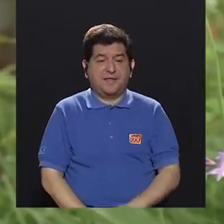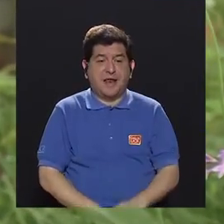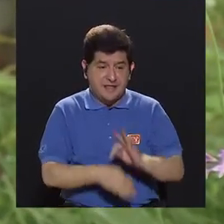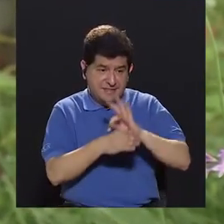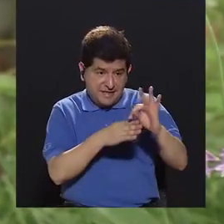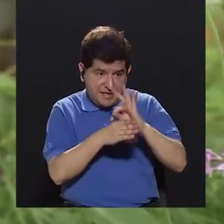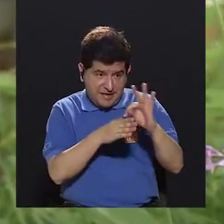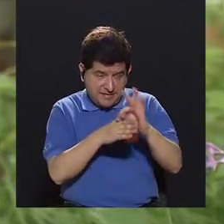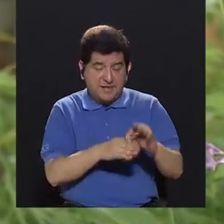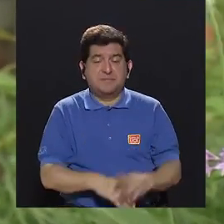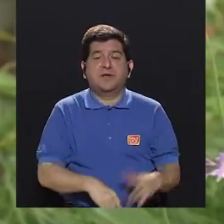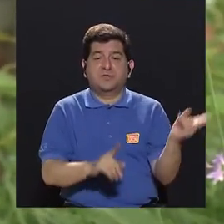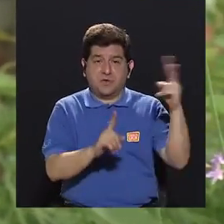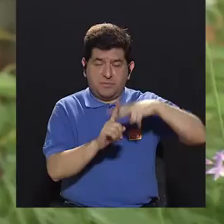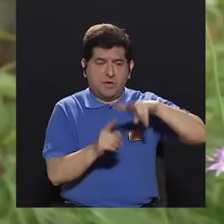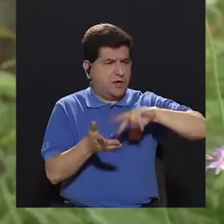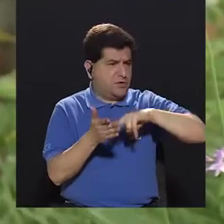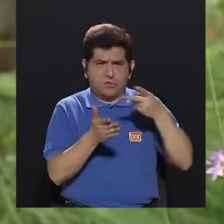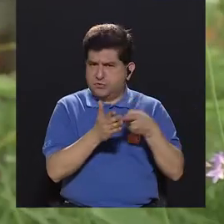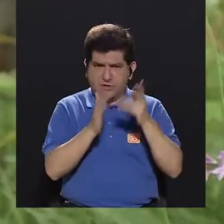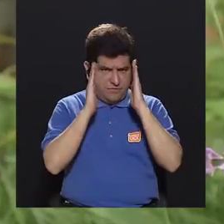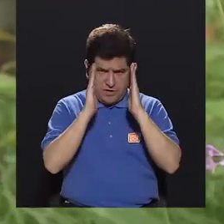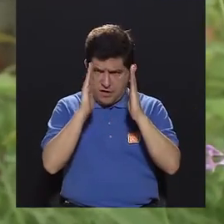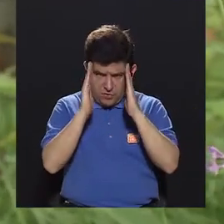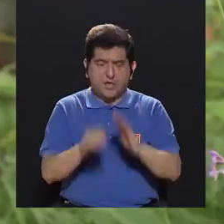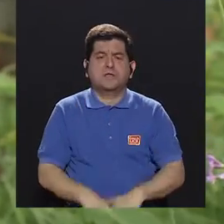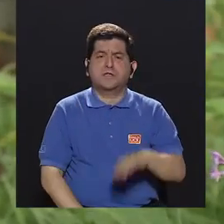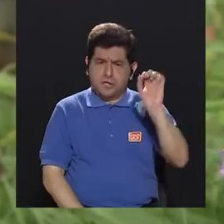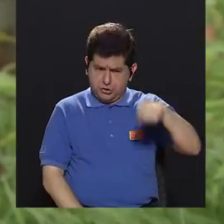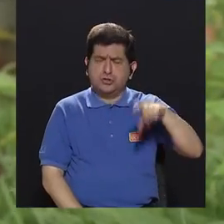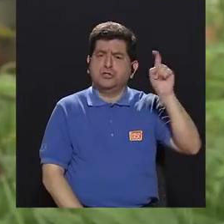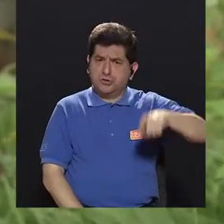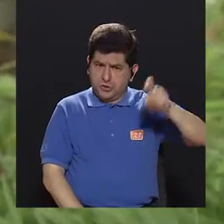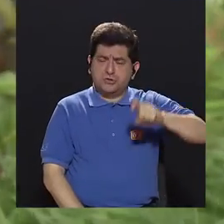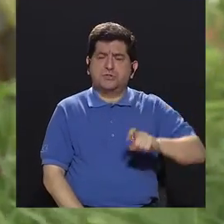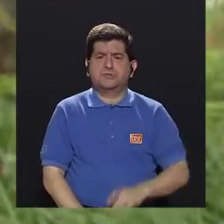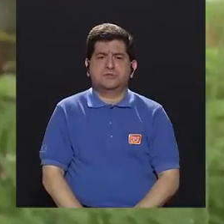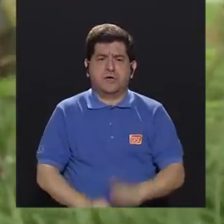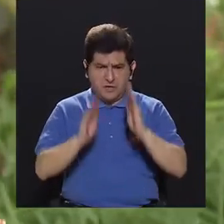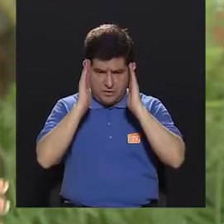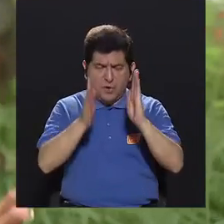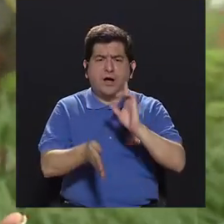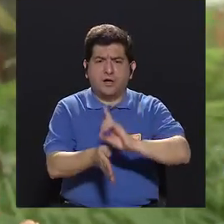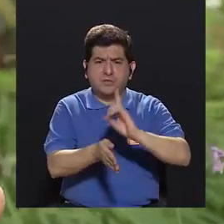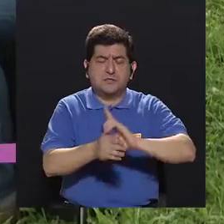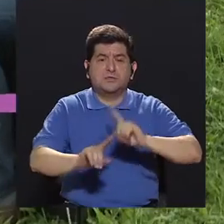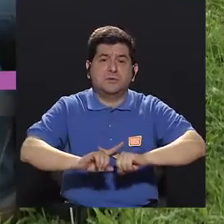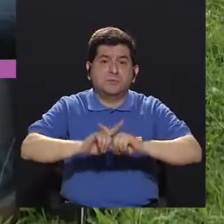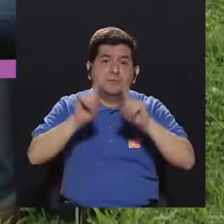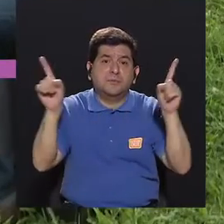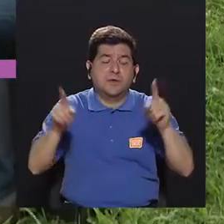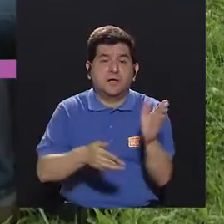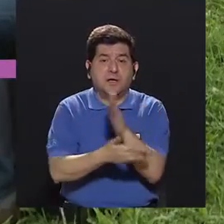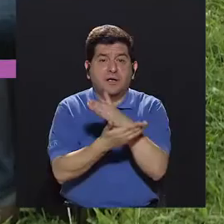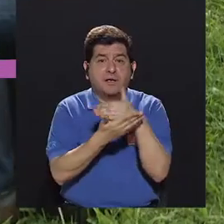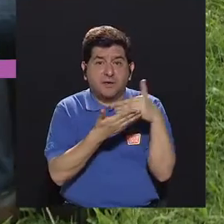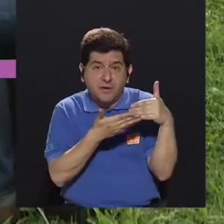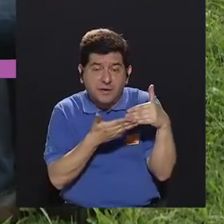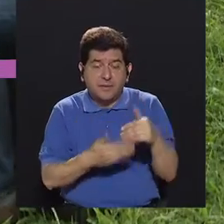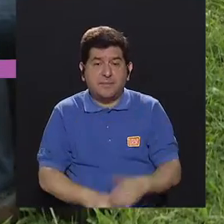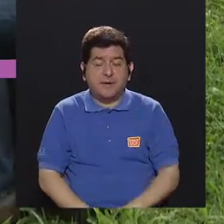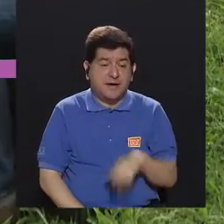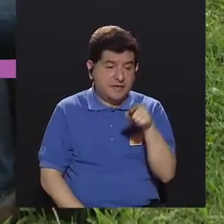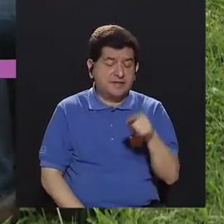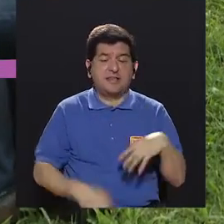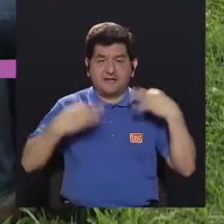tratamiento, se les da el tratamiento, con eso no quiero decir que no se atiendan, clínicamente se tienen que atender, pero atender la parte ya de